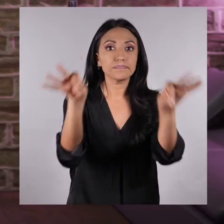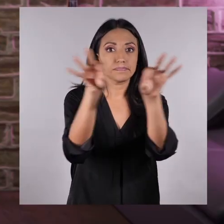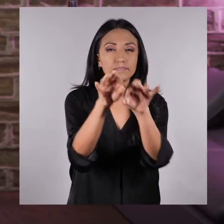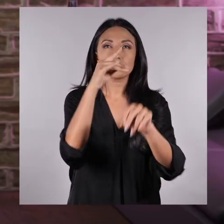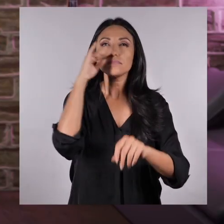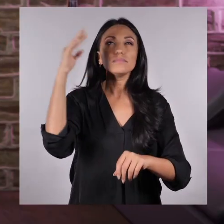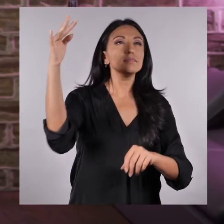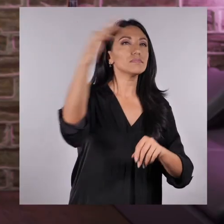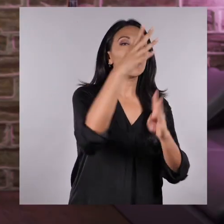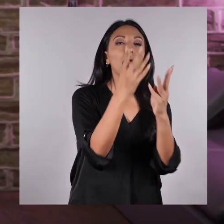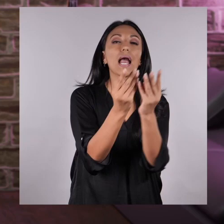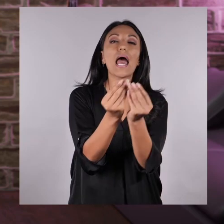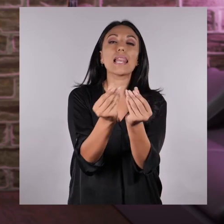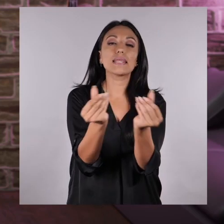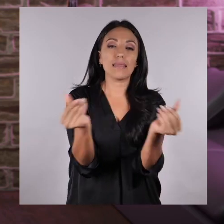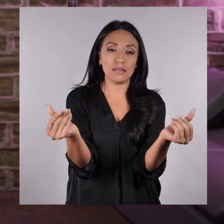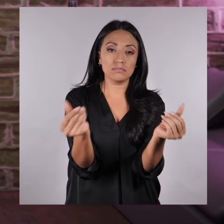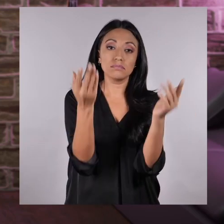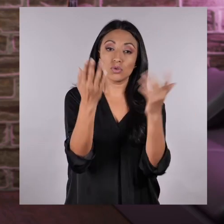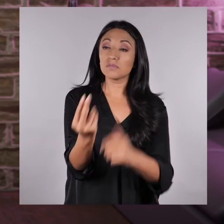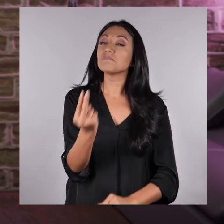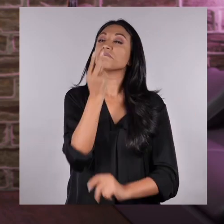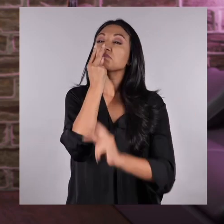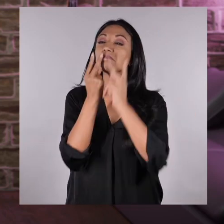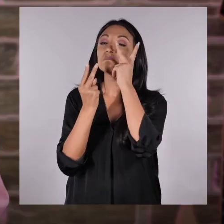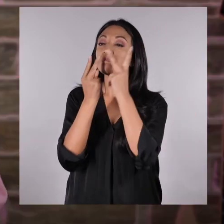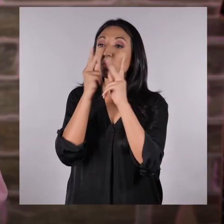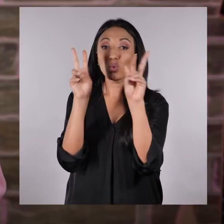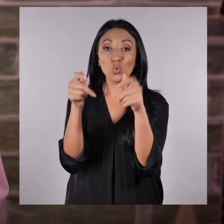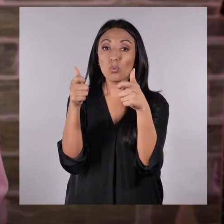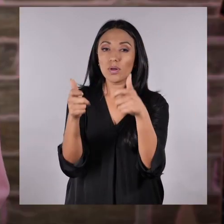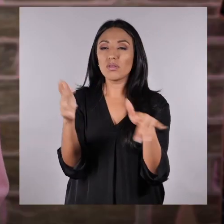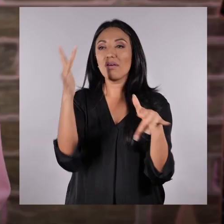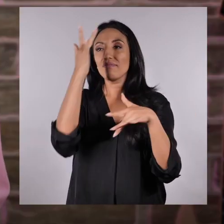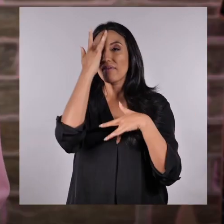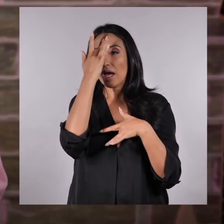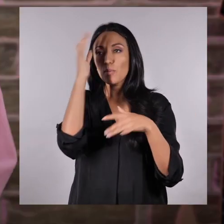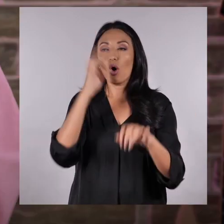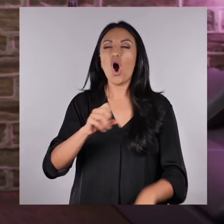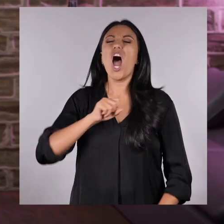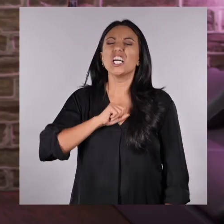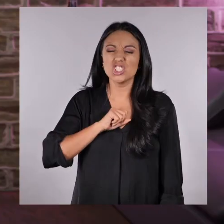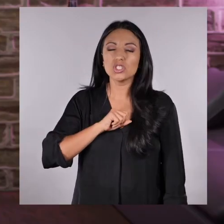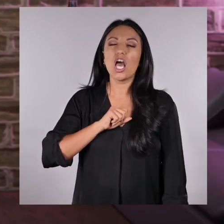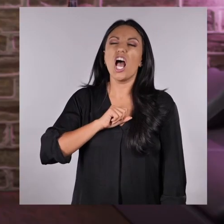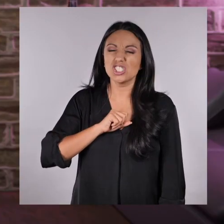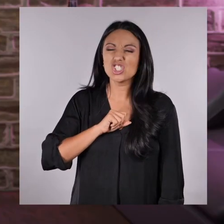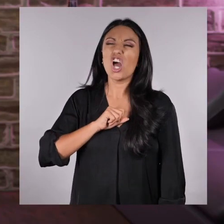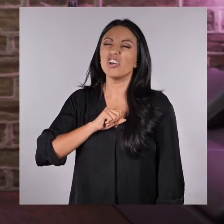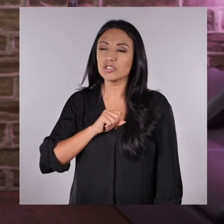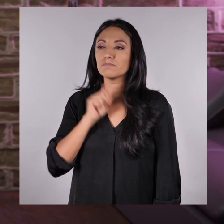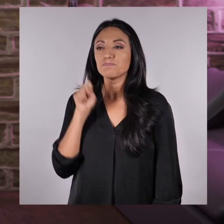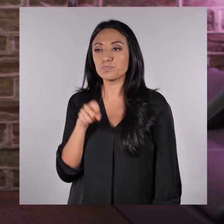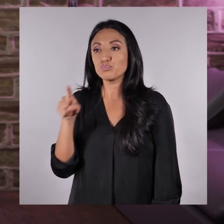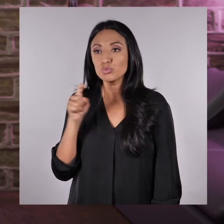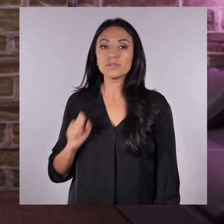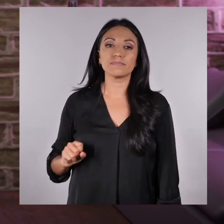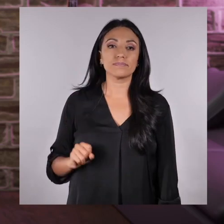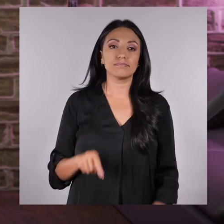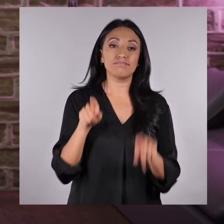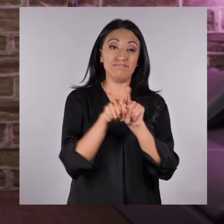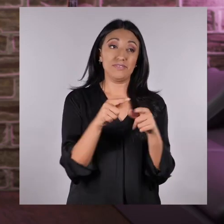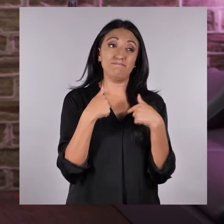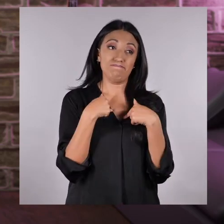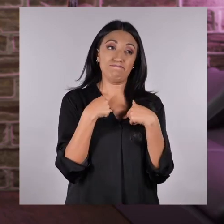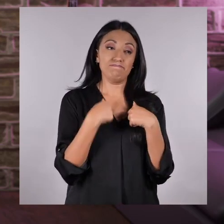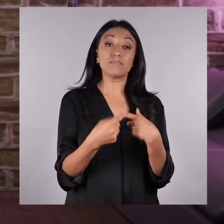importante sobre el aire es su calidad, porque, si no es bueno, nos enfermamos o nos da una alergia fuerte. ¿Cómo me pasó a en la